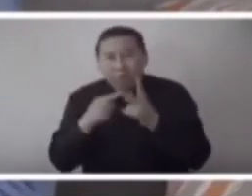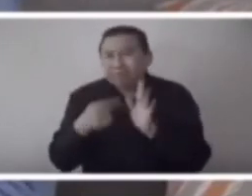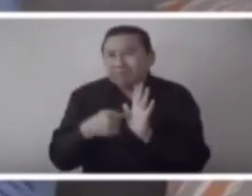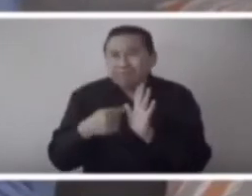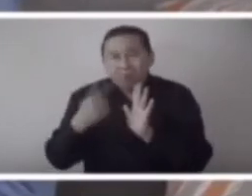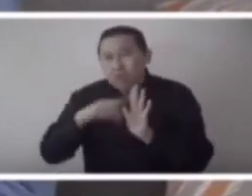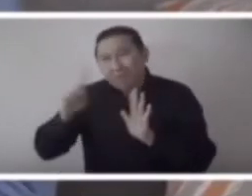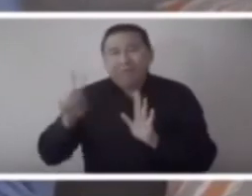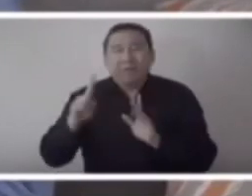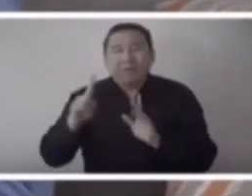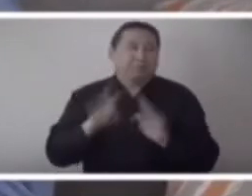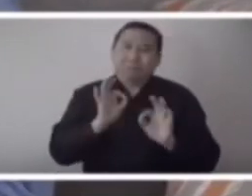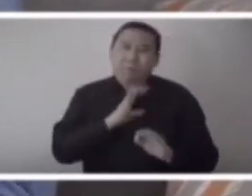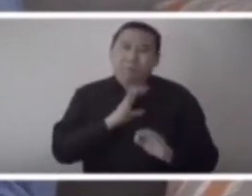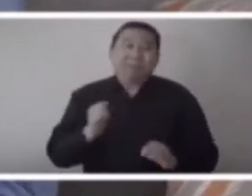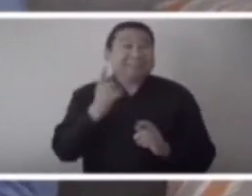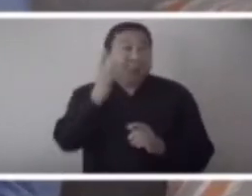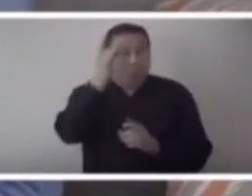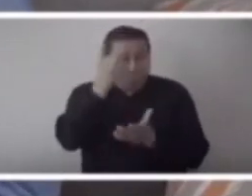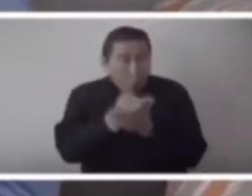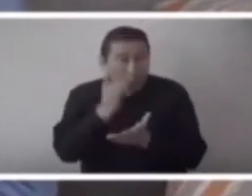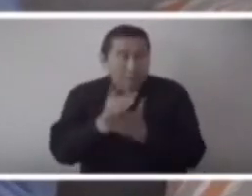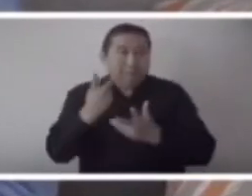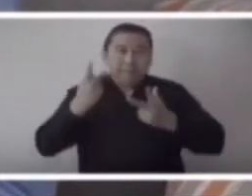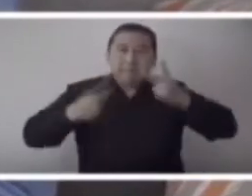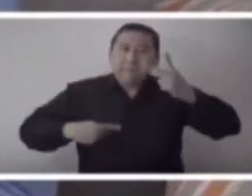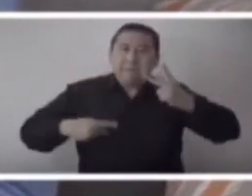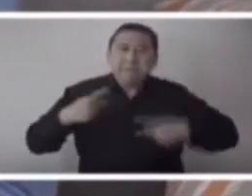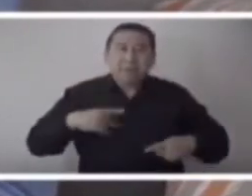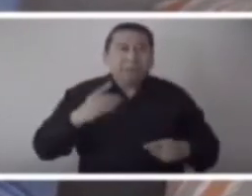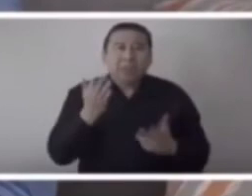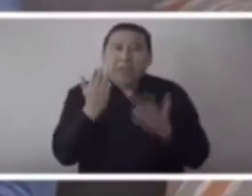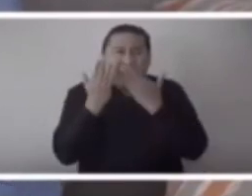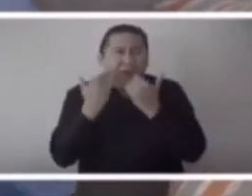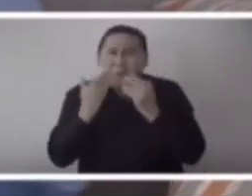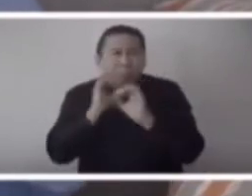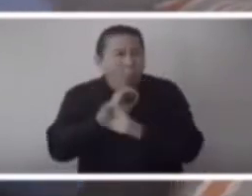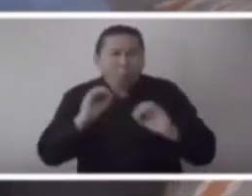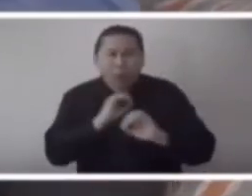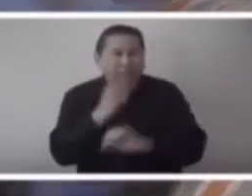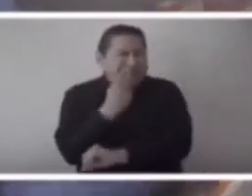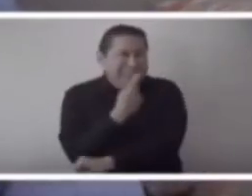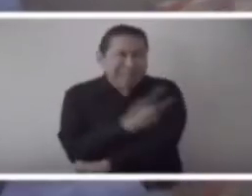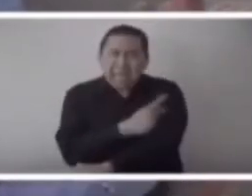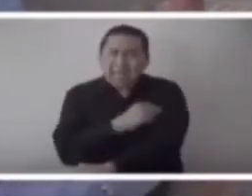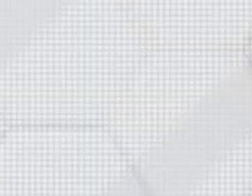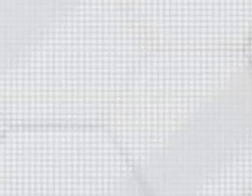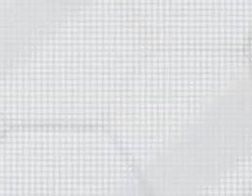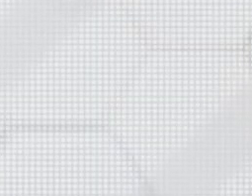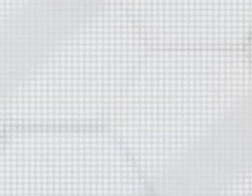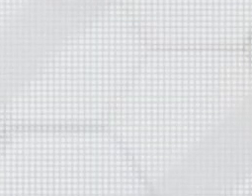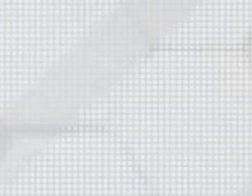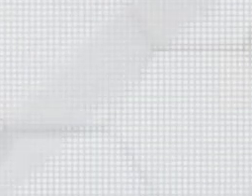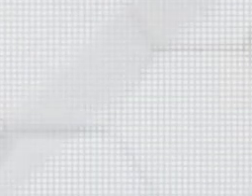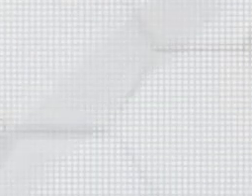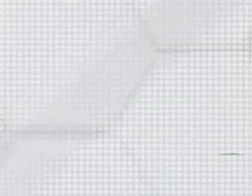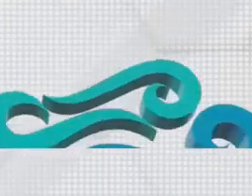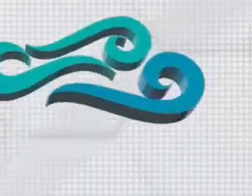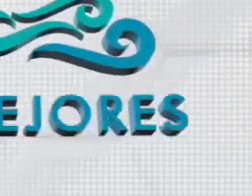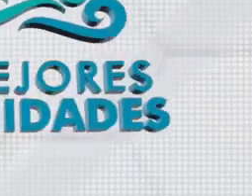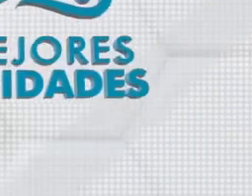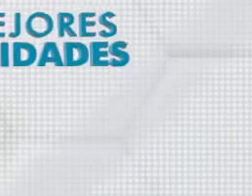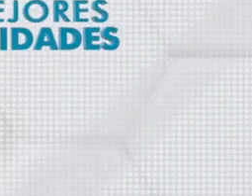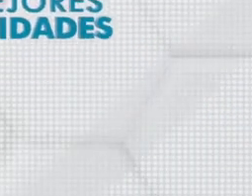especialmente a vacunarse. Quienes no han tenido la oportunidad de aplicarse ningún tipo de vacuna. Juntos